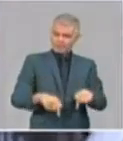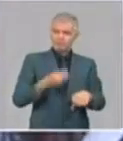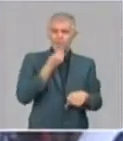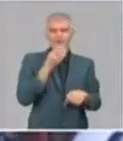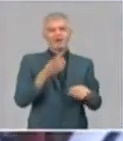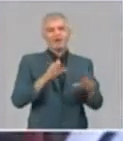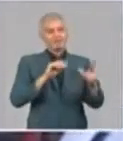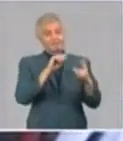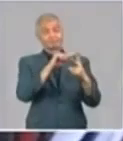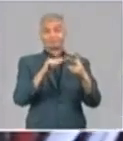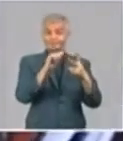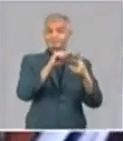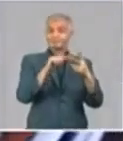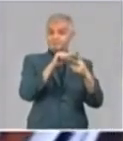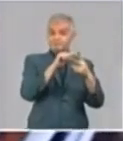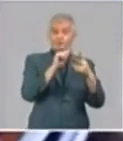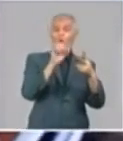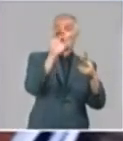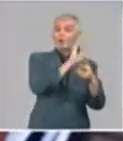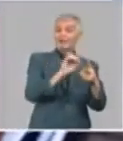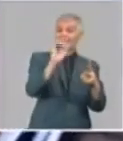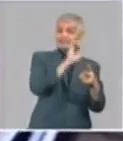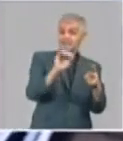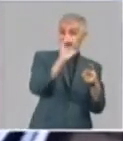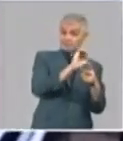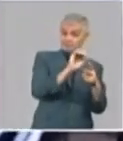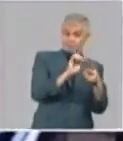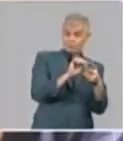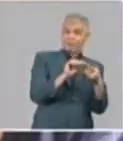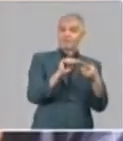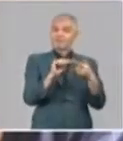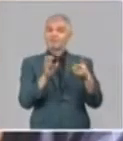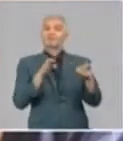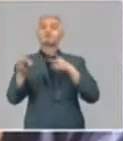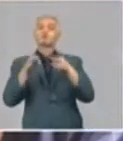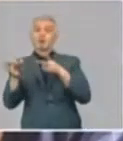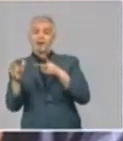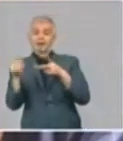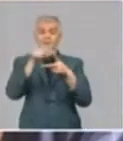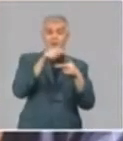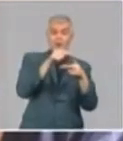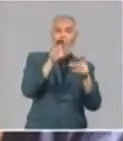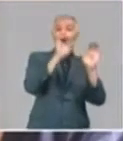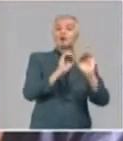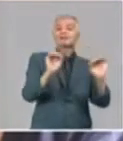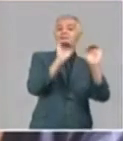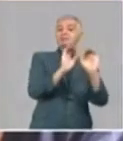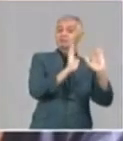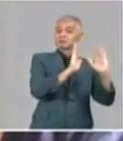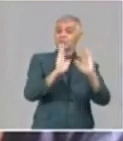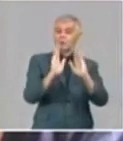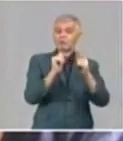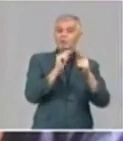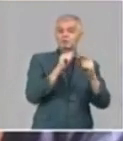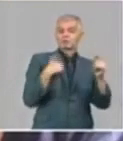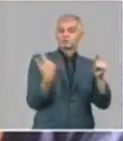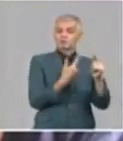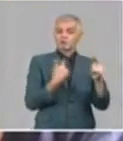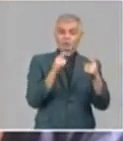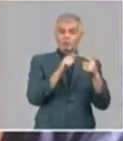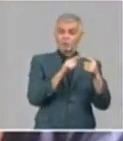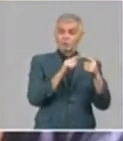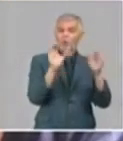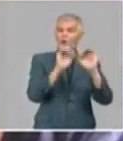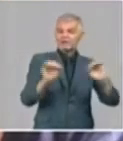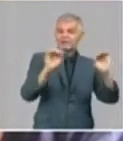estos dos planos En el ámbito organizativo, ¿cuáles fueron las acciones que tuvieron que acometer? Nosotros como el resto de los organismos hemos tomado medidas